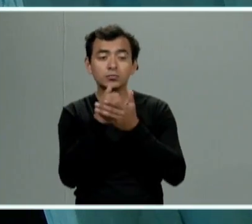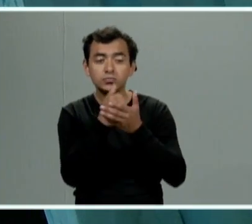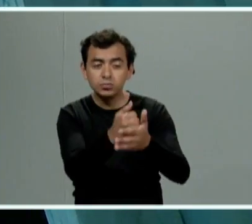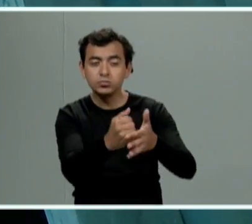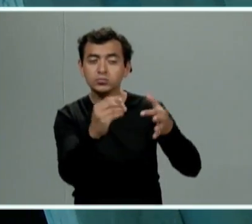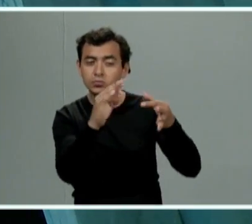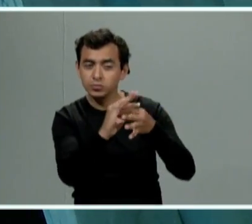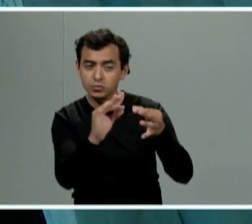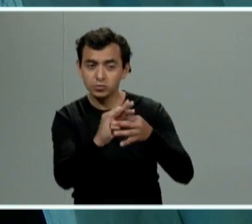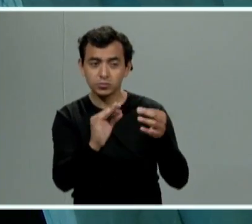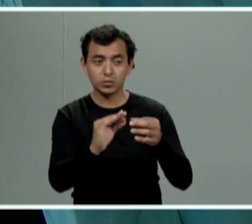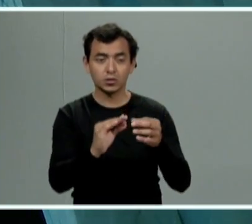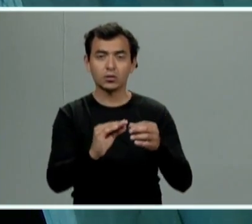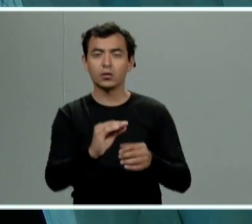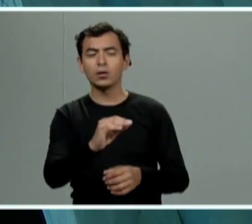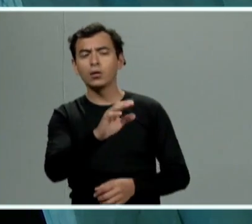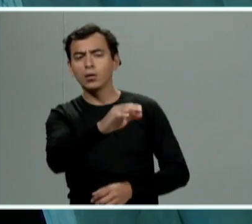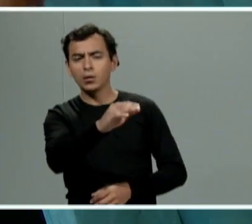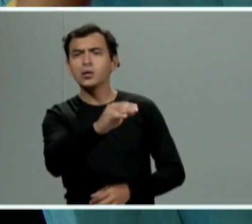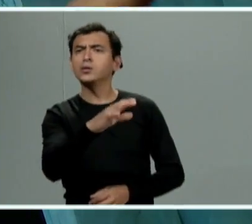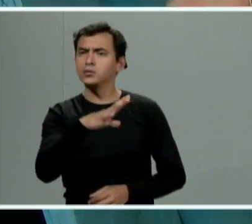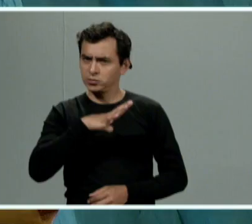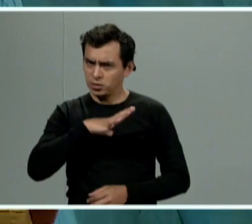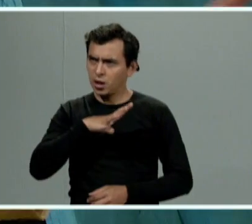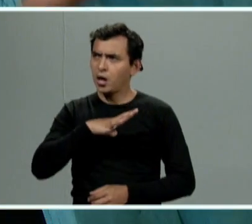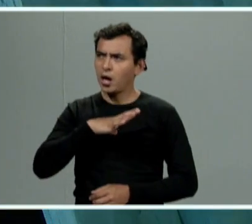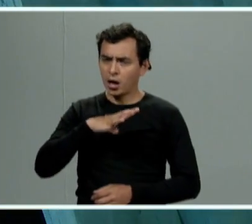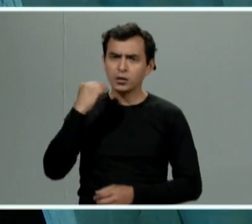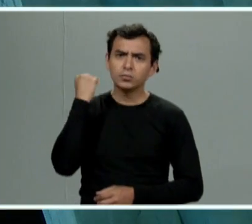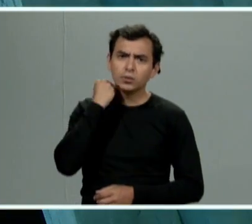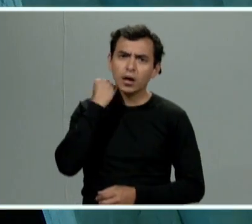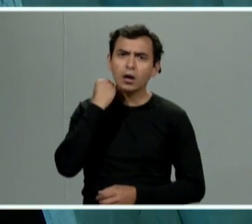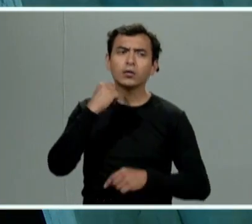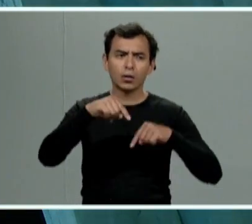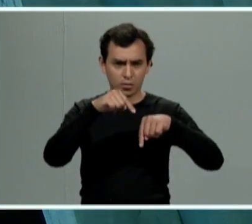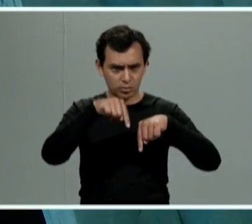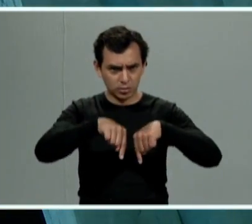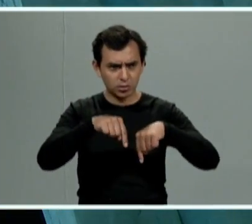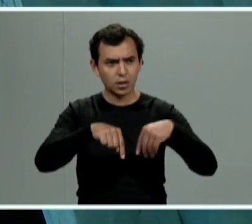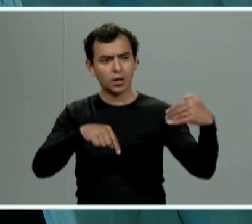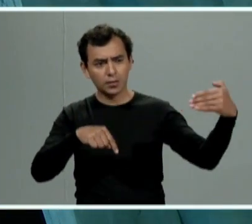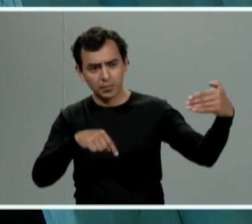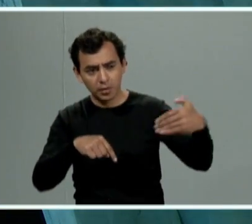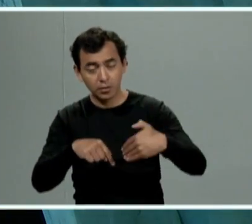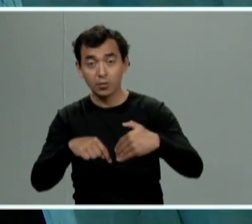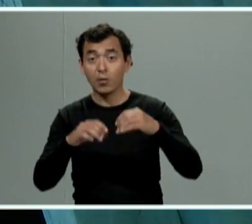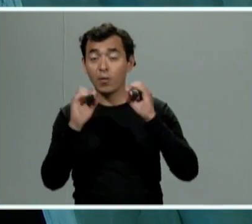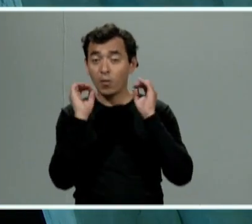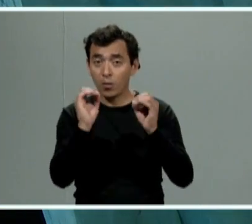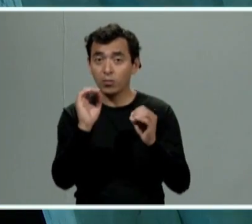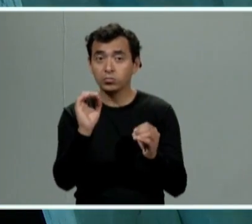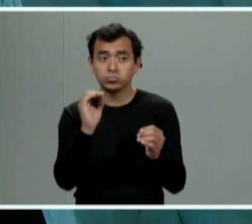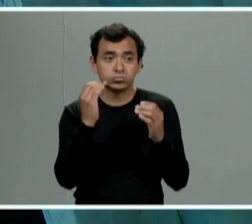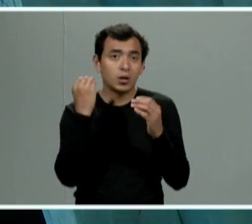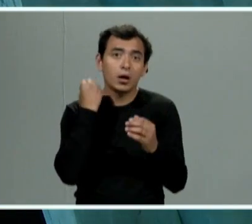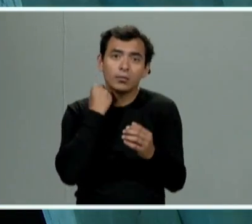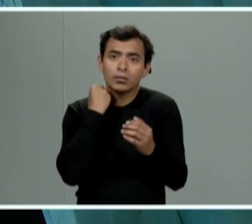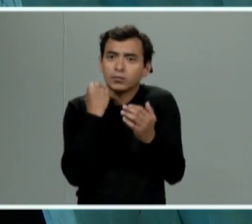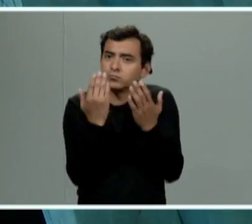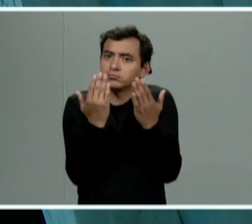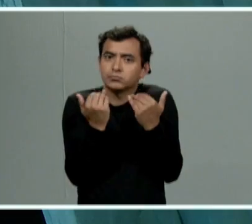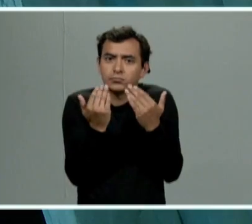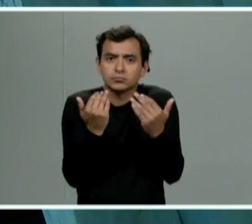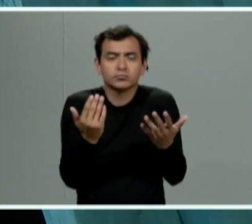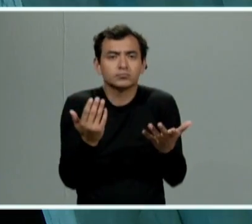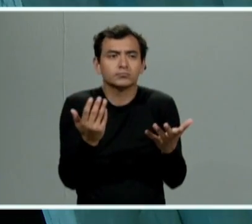ese momento la víctima nos dice sabe que si cuento con el asesor y está aquí presente o tal vez nos diga sabe que no cuento con asesor y este